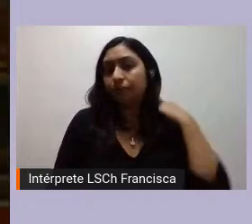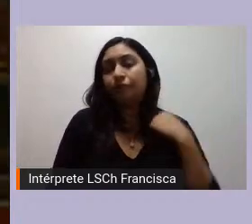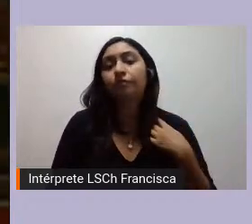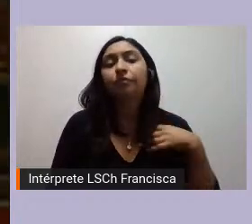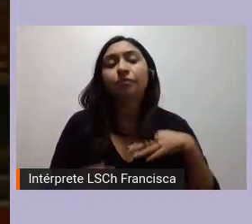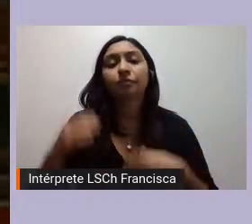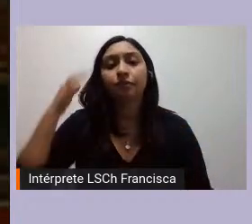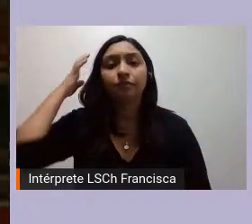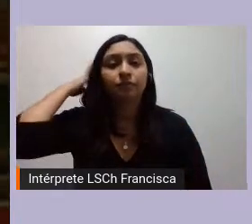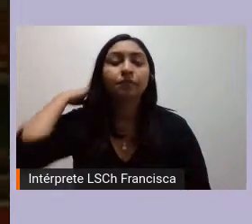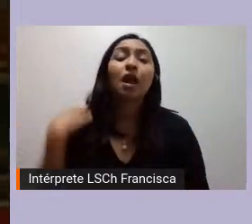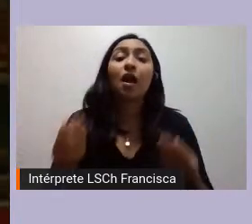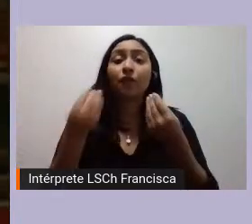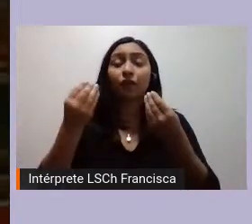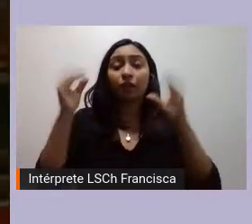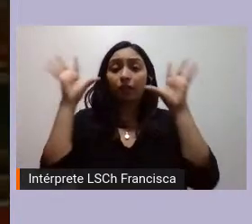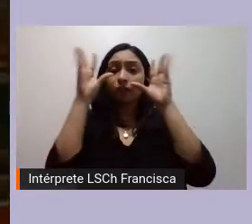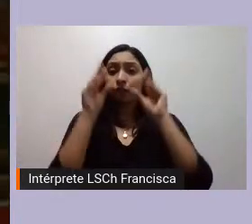Muy buenas noches.